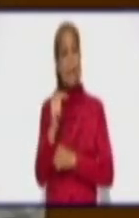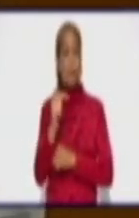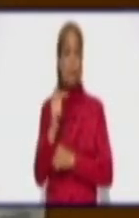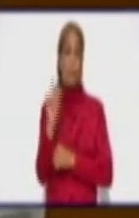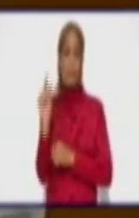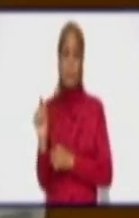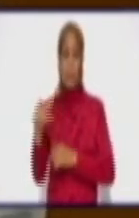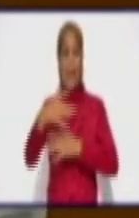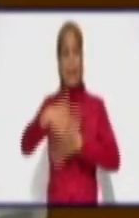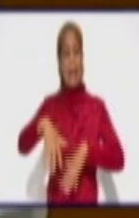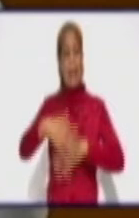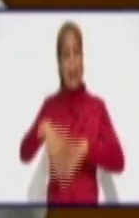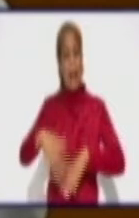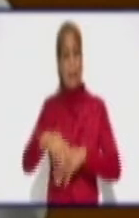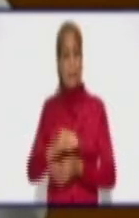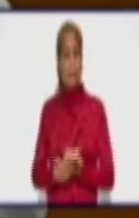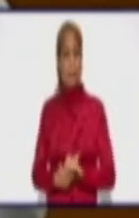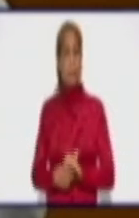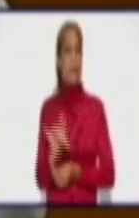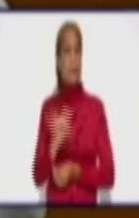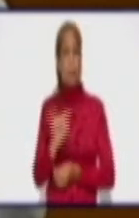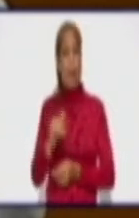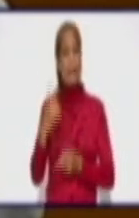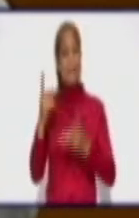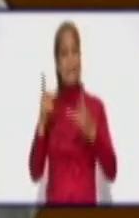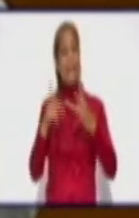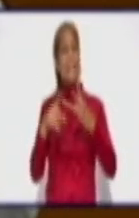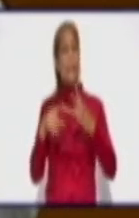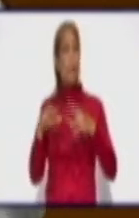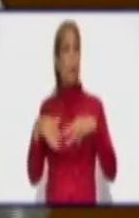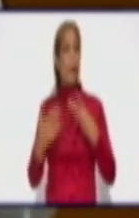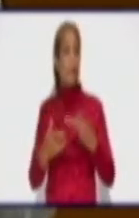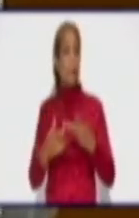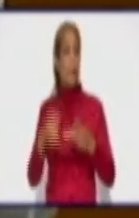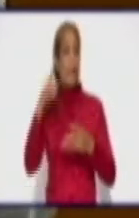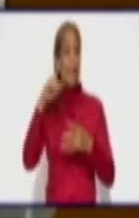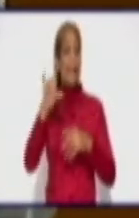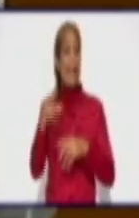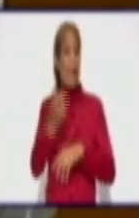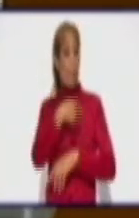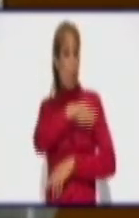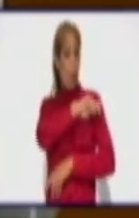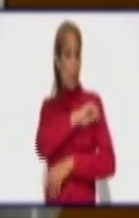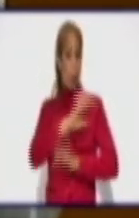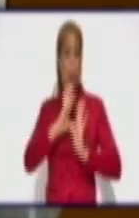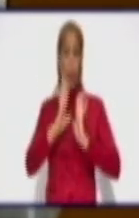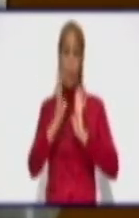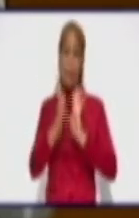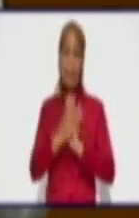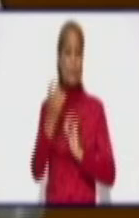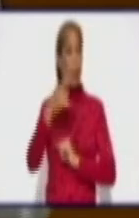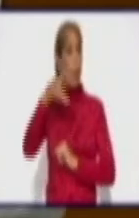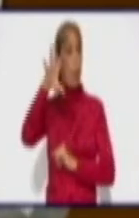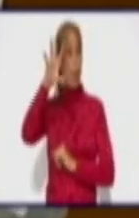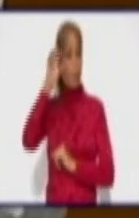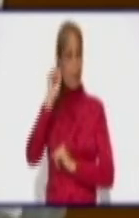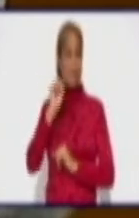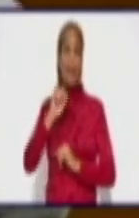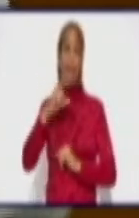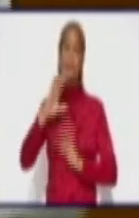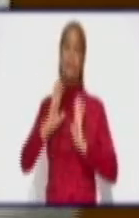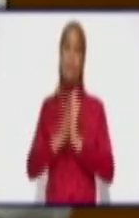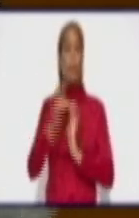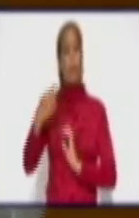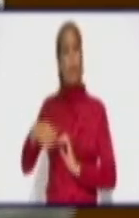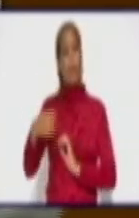nuestro pueblo. Hay personas que llaman al partido y preguntan, ¿qué hacemos? Lo que hacemos, lo que tenemos que hacer es entre todos lo que está establecido y lo que está orientado.